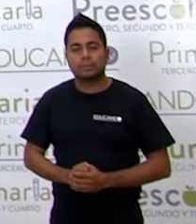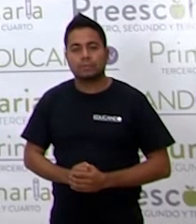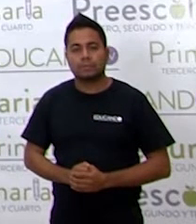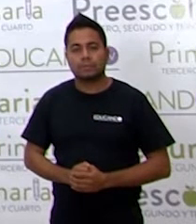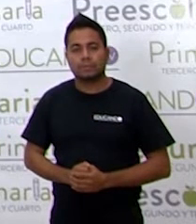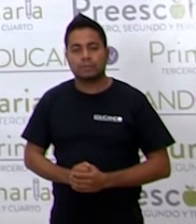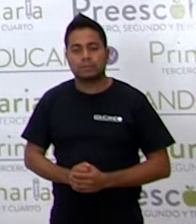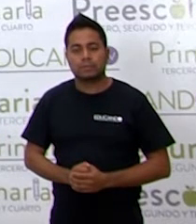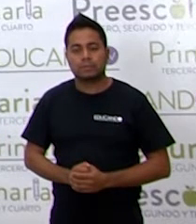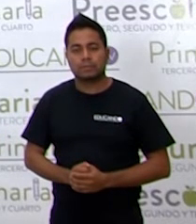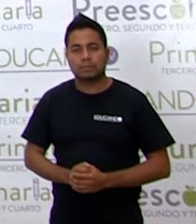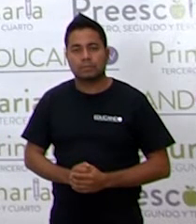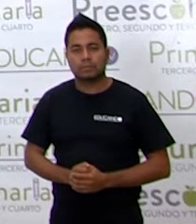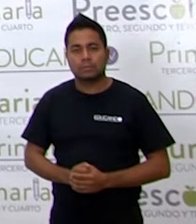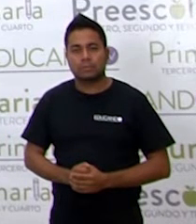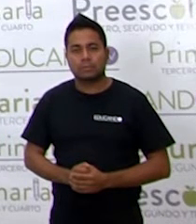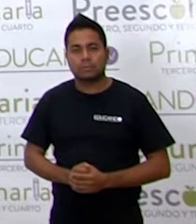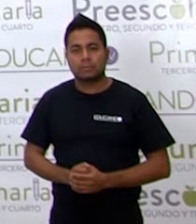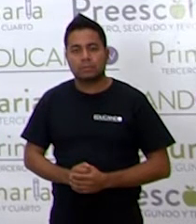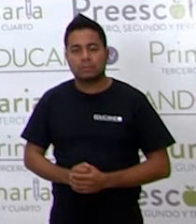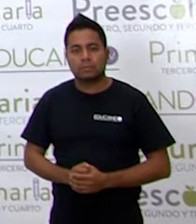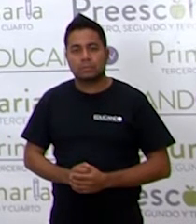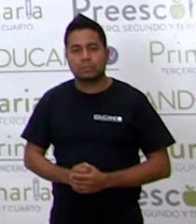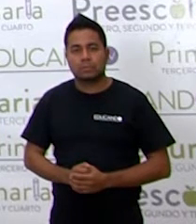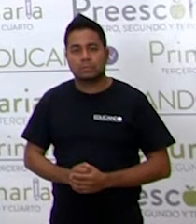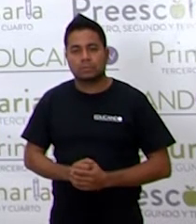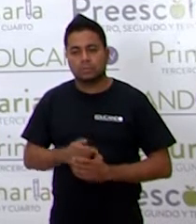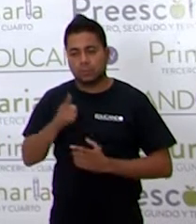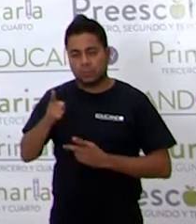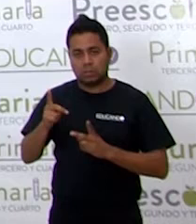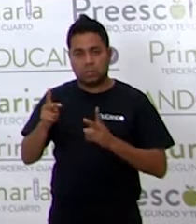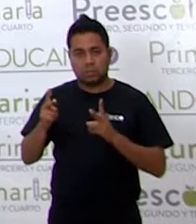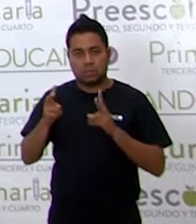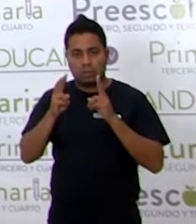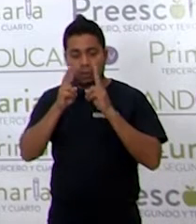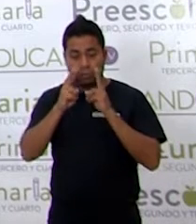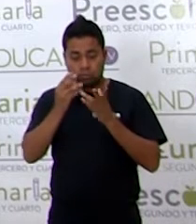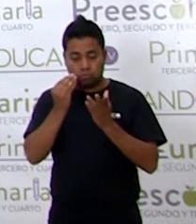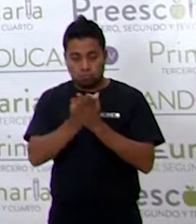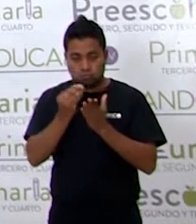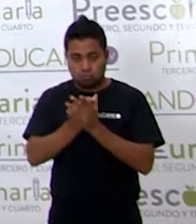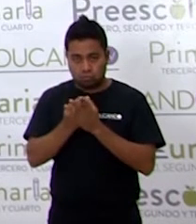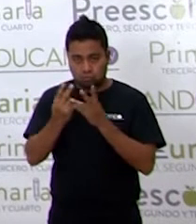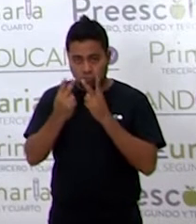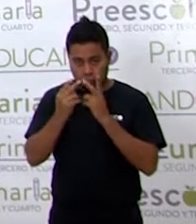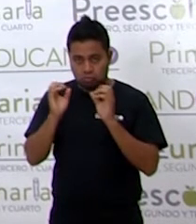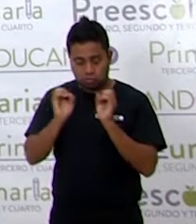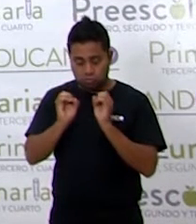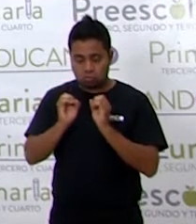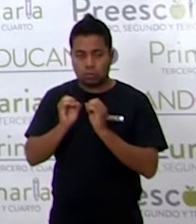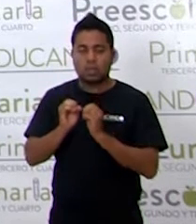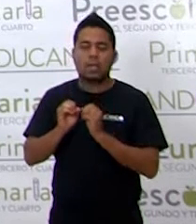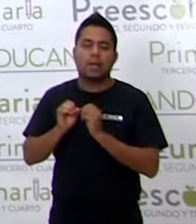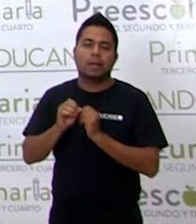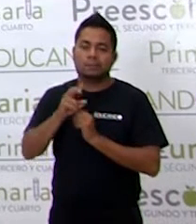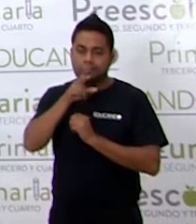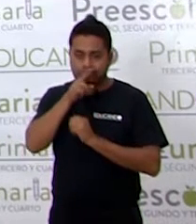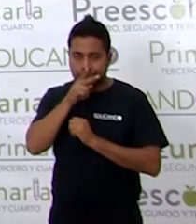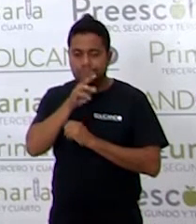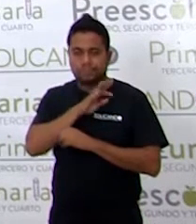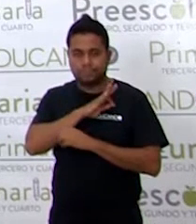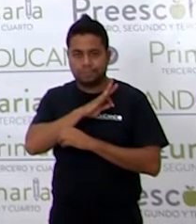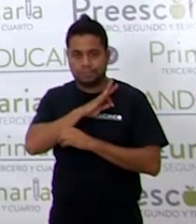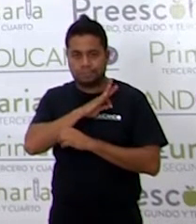Si es que no recuerdas o no viste la sesión anterior, puedes también irlos escribiendo a la par.